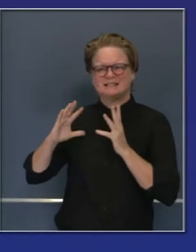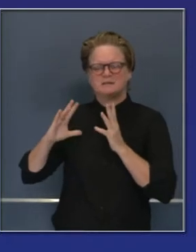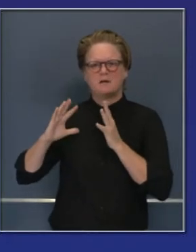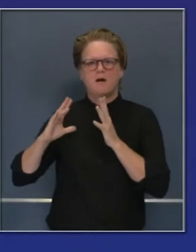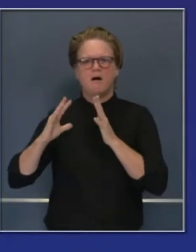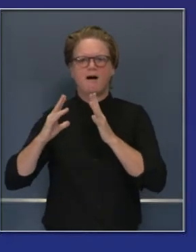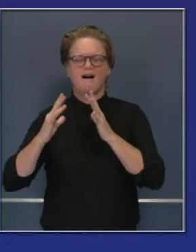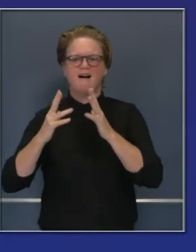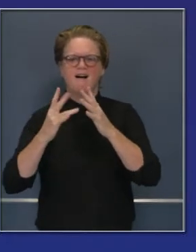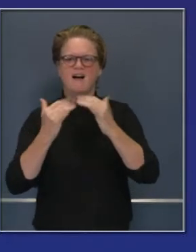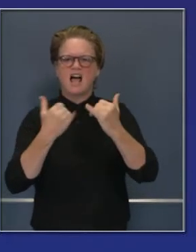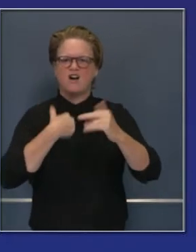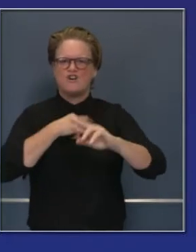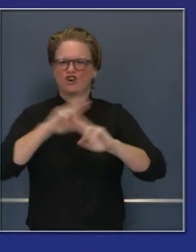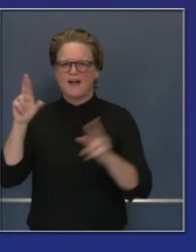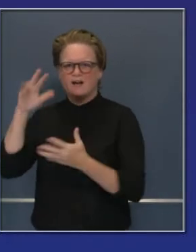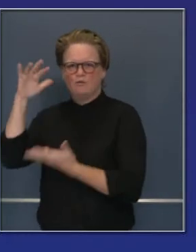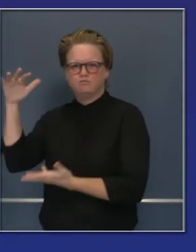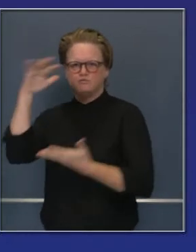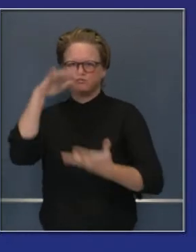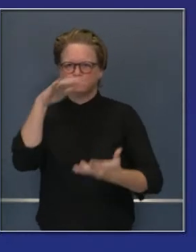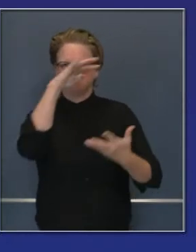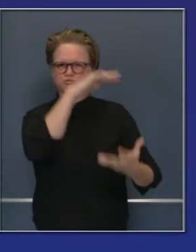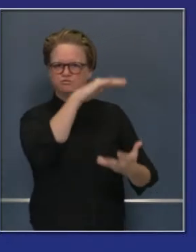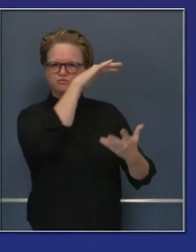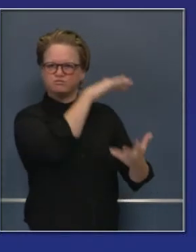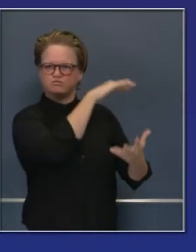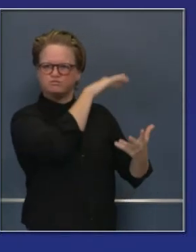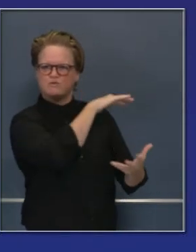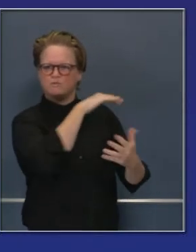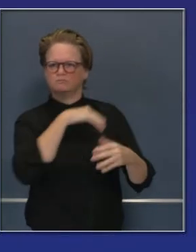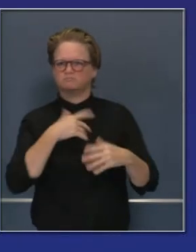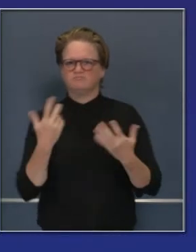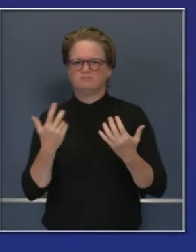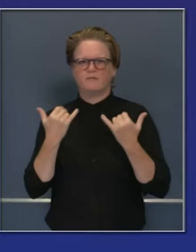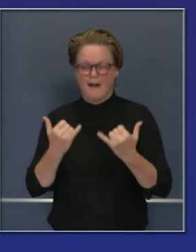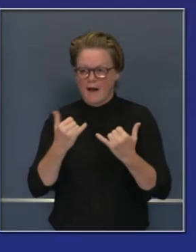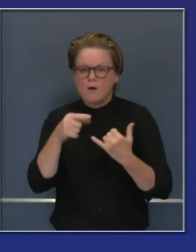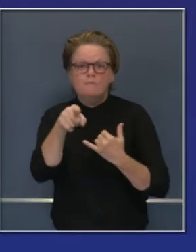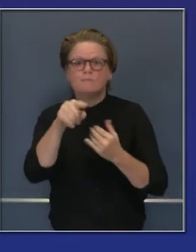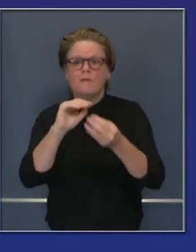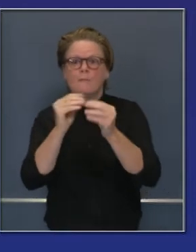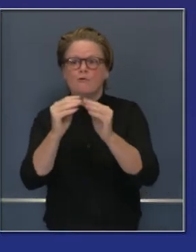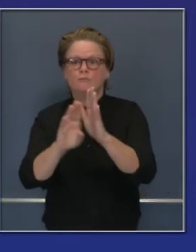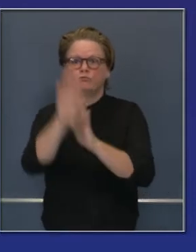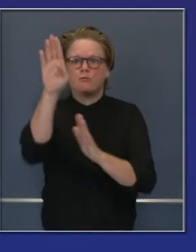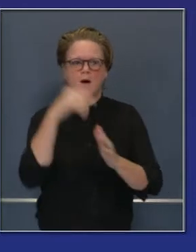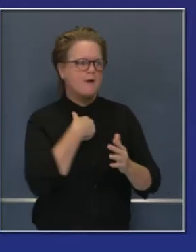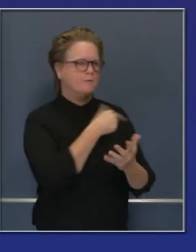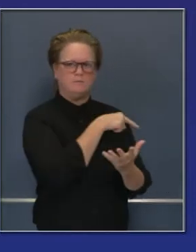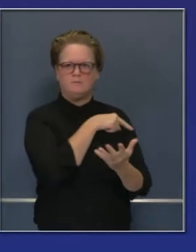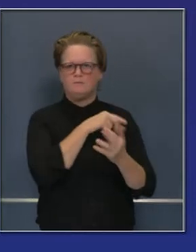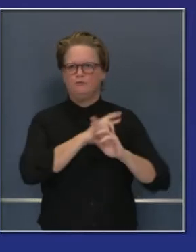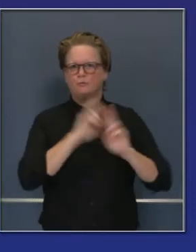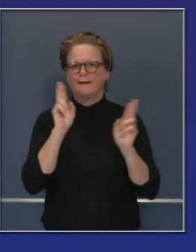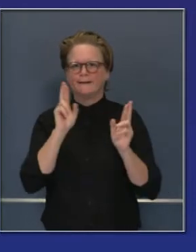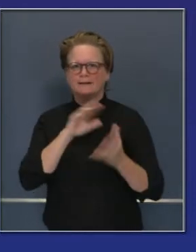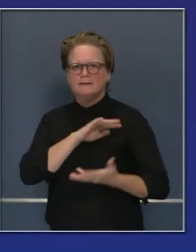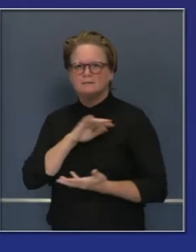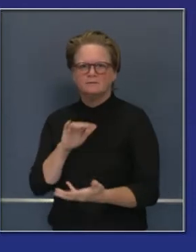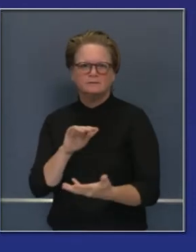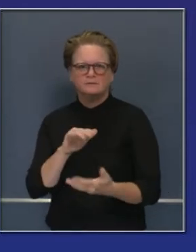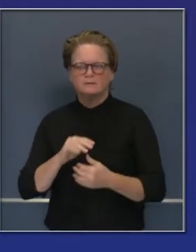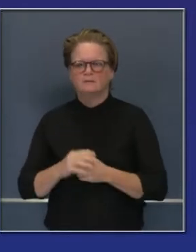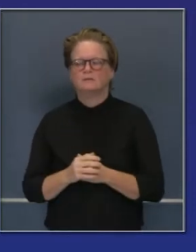estos pertrechos a lo ancho del estado. Bien, en relación a cómo estamos abordando esto, teníamos